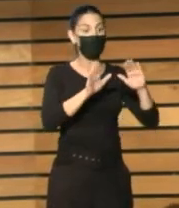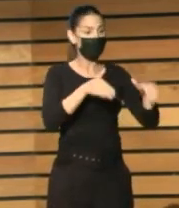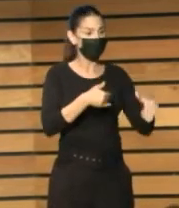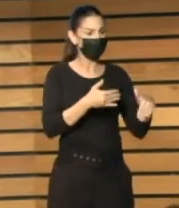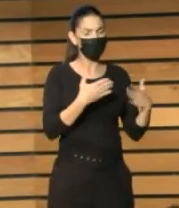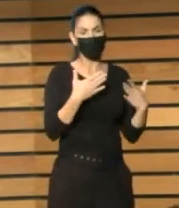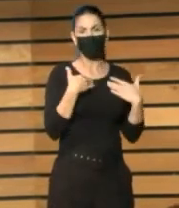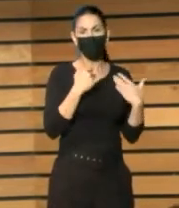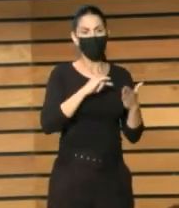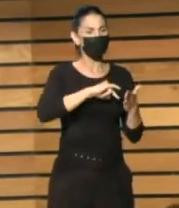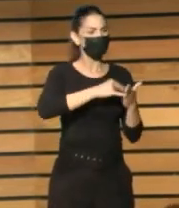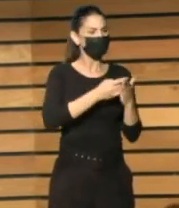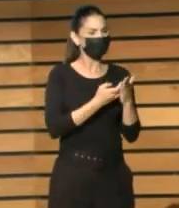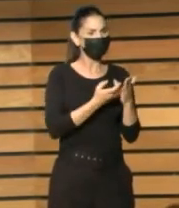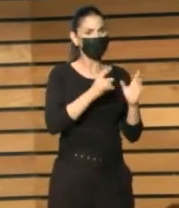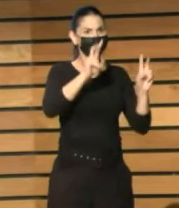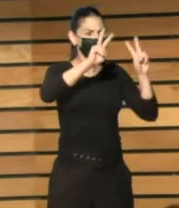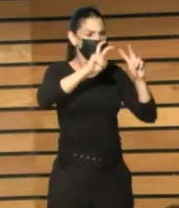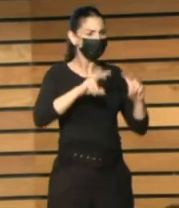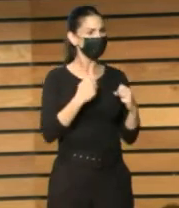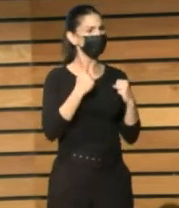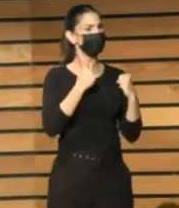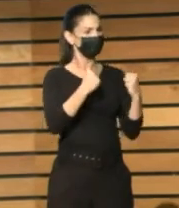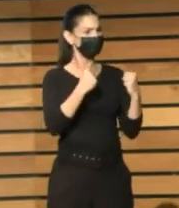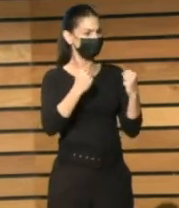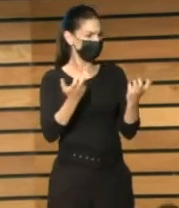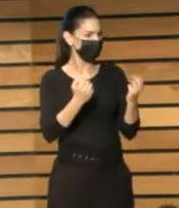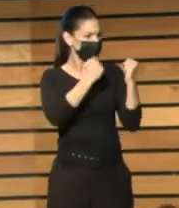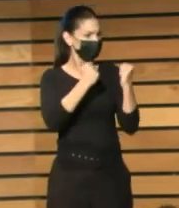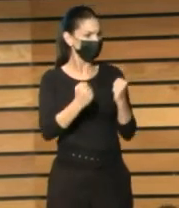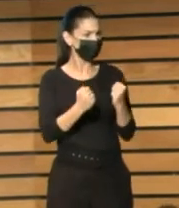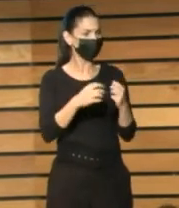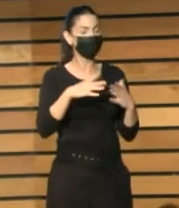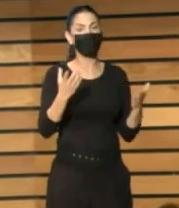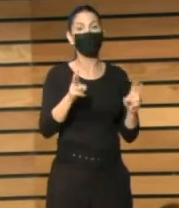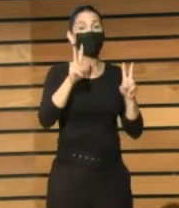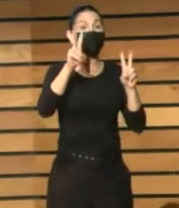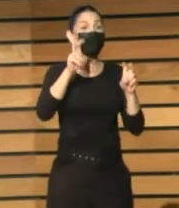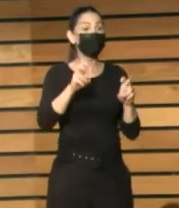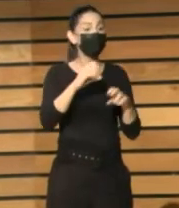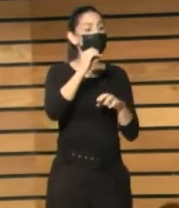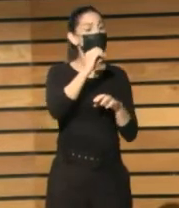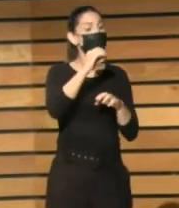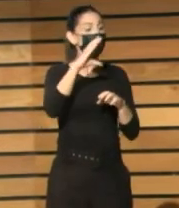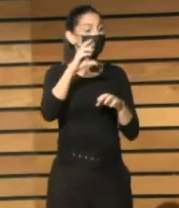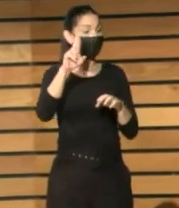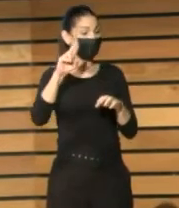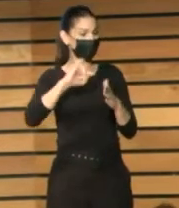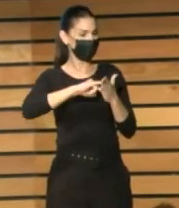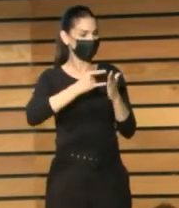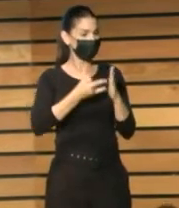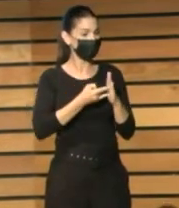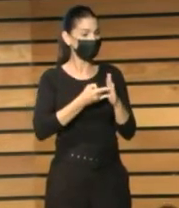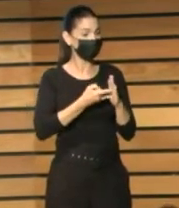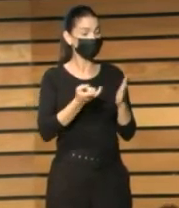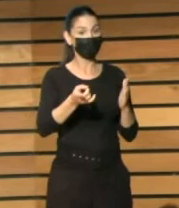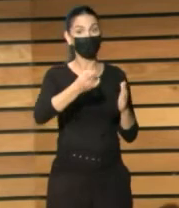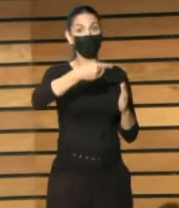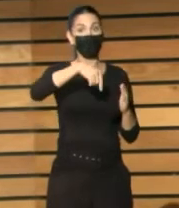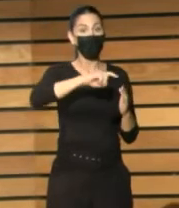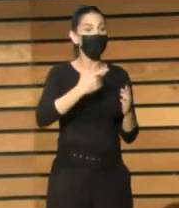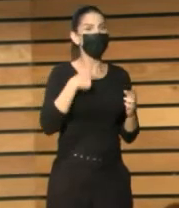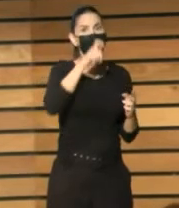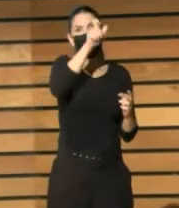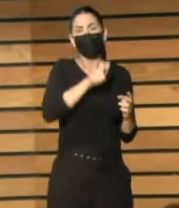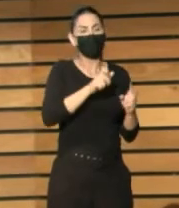investigación. Por ejemplo, los procesos de OCR aplicados sobre la prensa permiten que un investigador busque